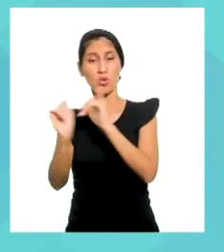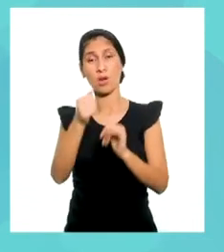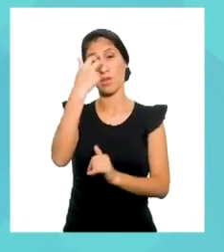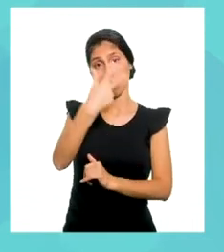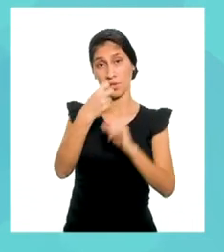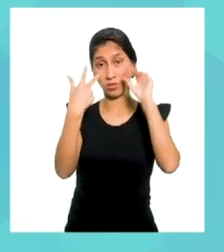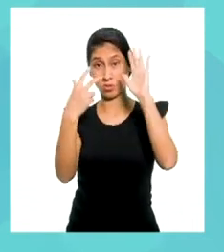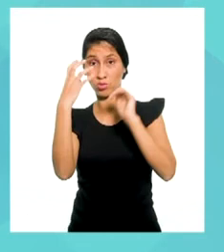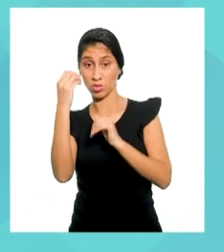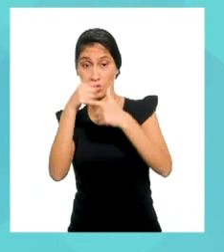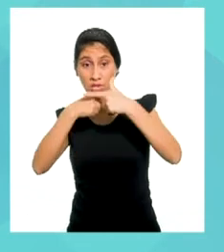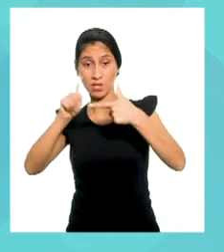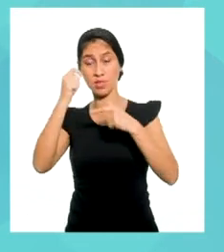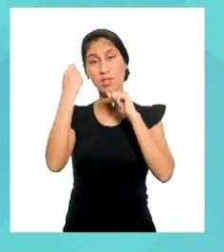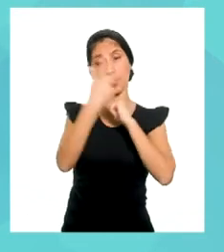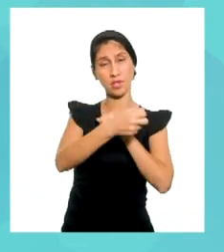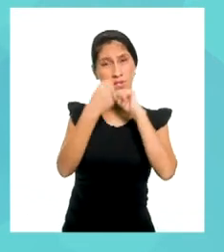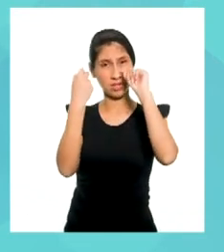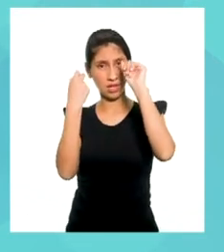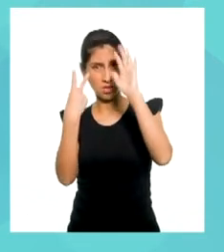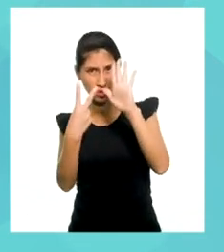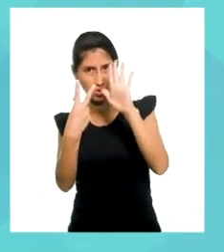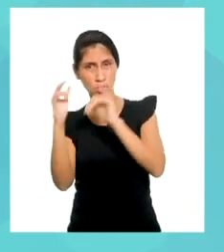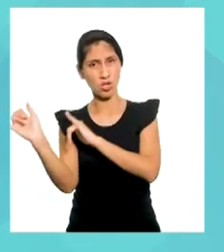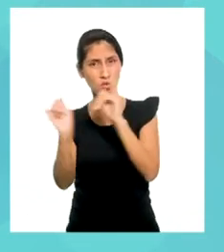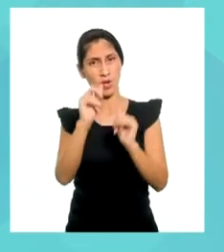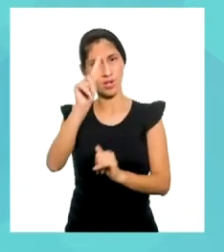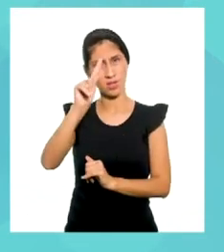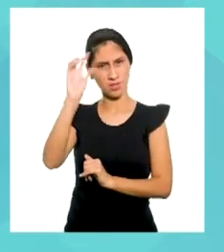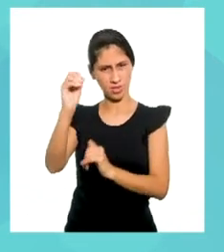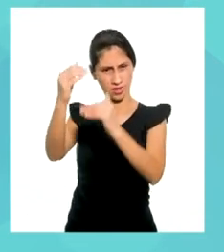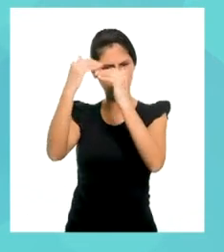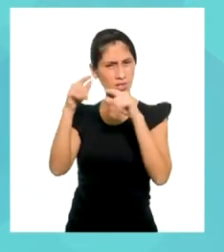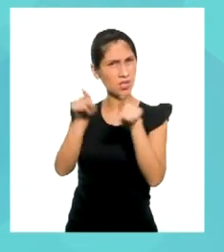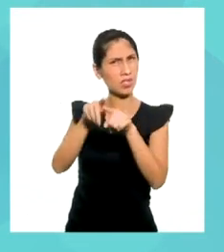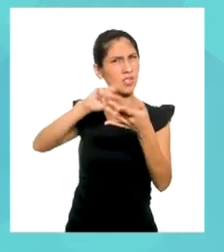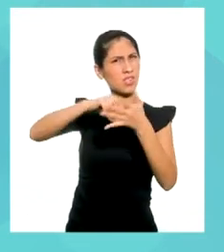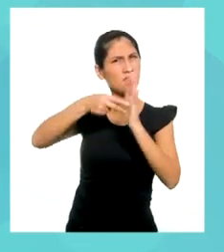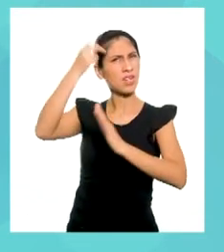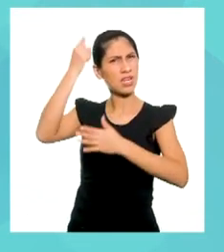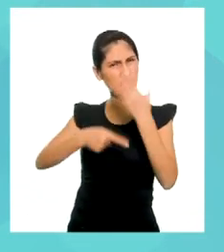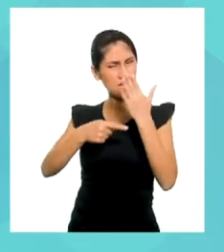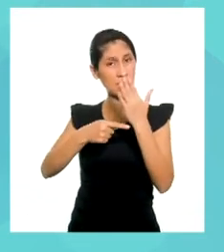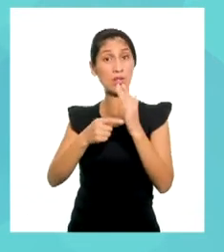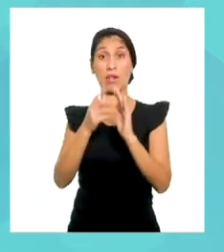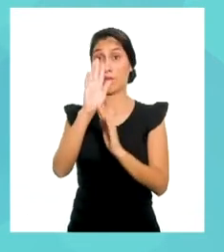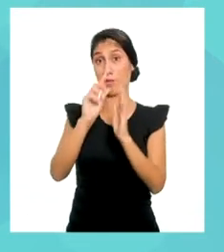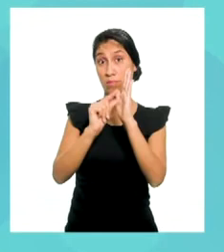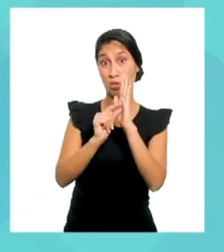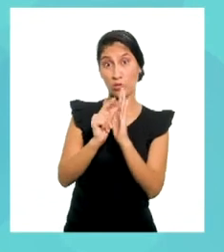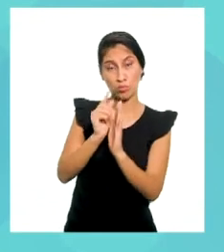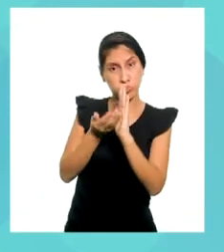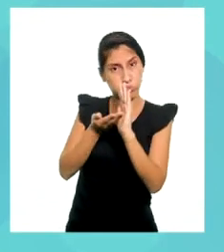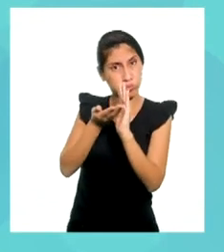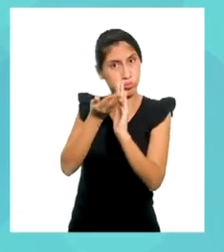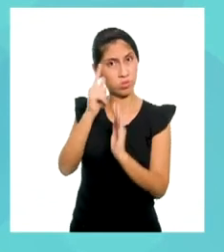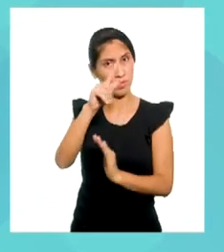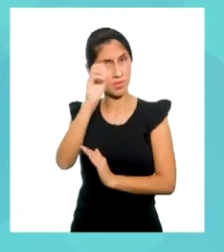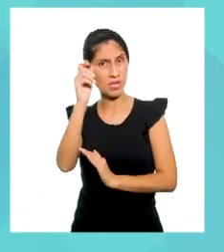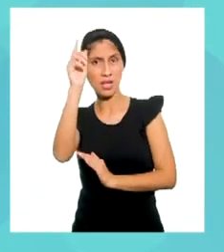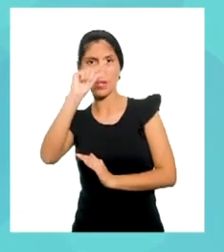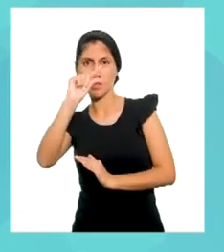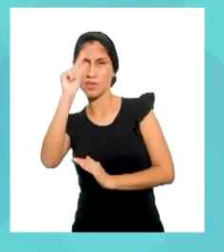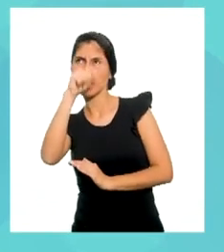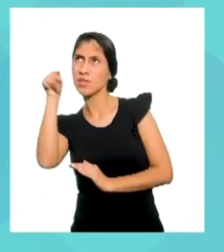vimos, nos dio como resultado 10. Esto quiere decir que la temperatura aumentará 10 grados por cada